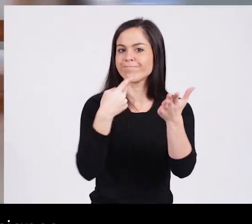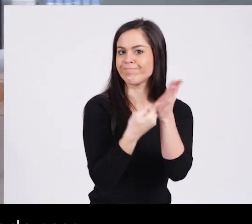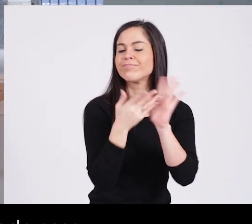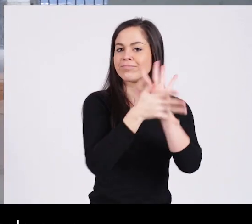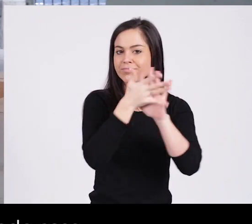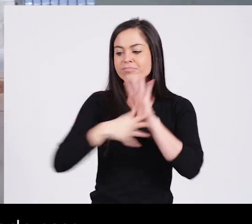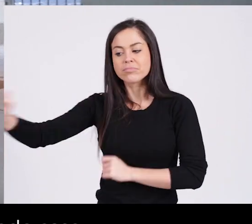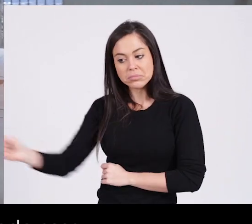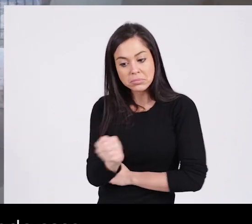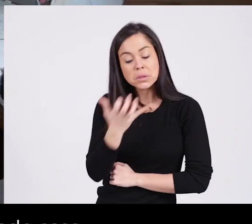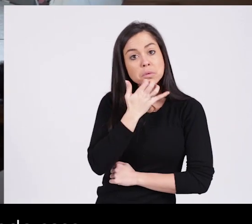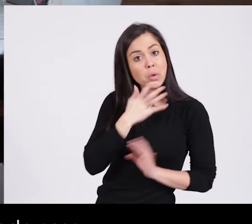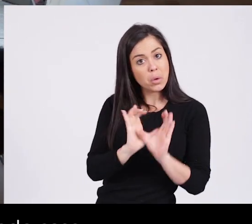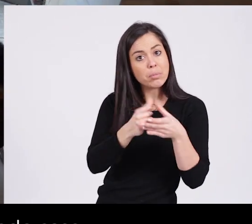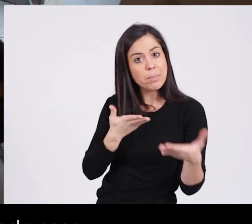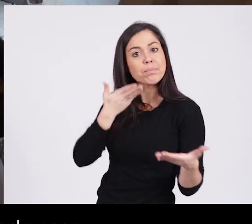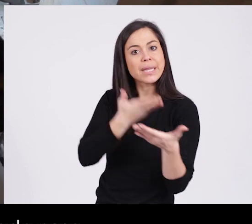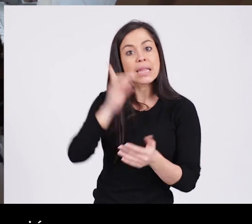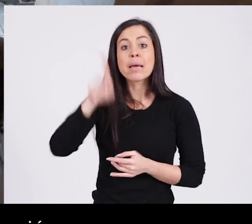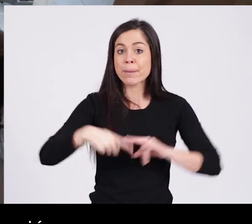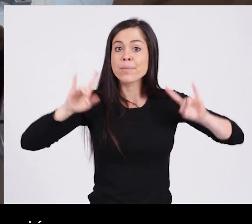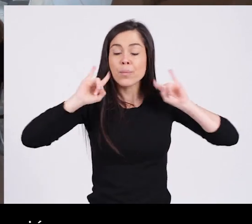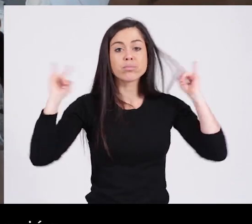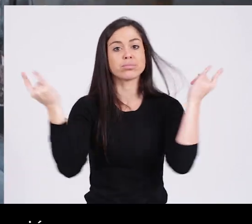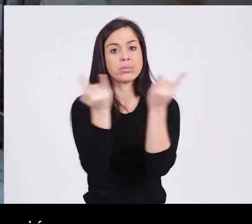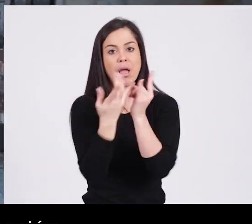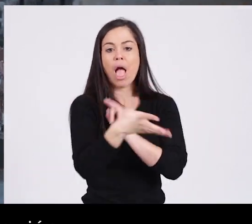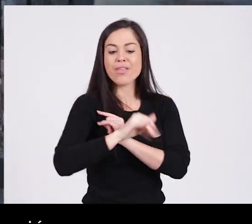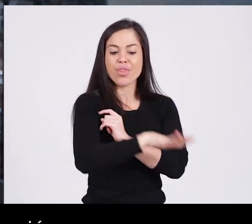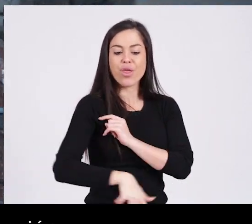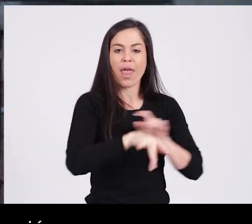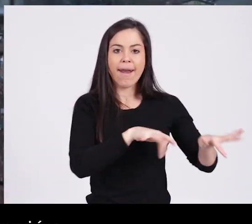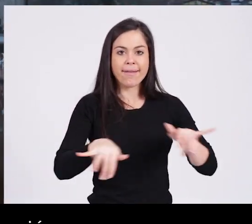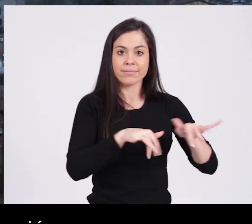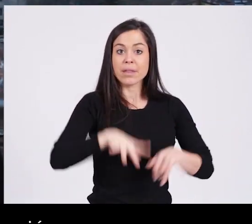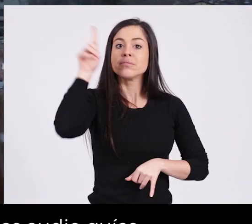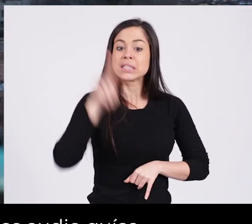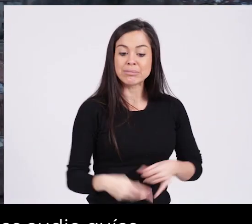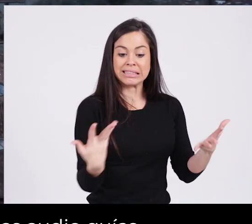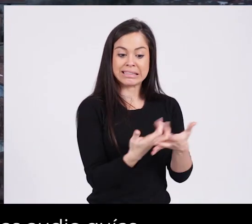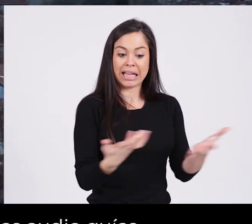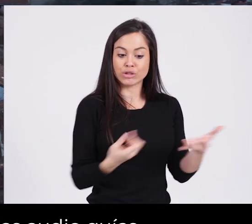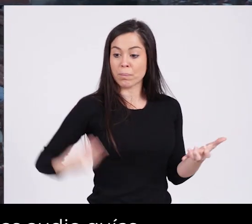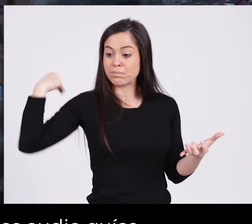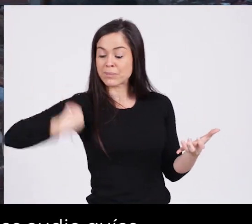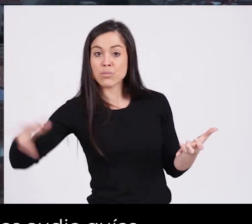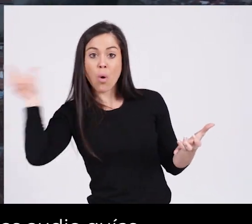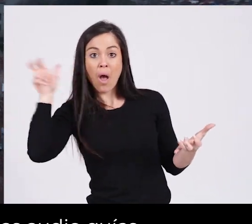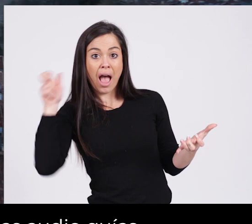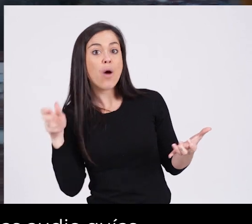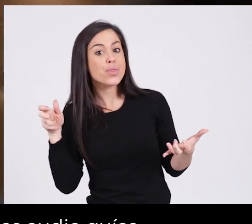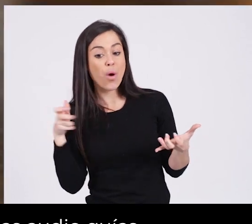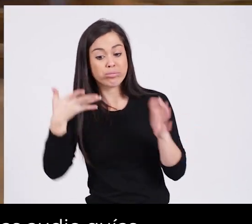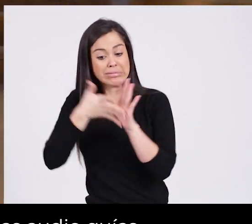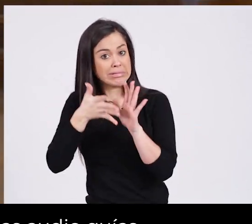de signos cuando nos ha requerido por un grupo y en todo caso existe un bukel magnético en lo que es la recepción, existen textos impresos con el mismo